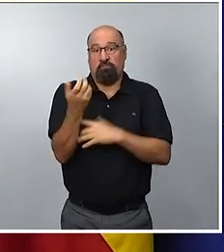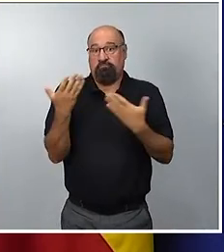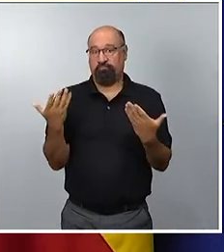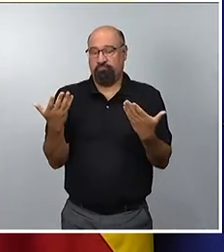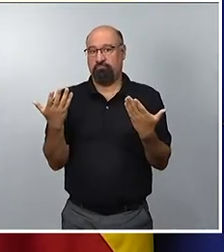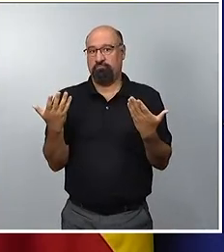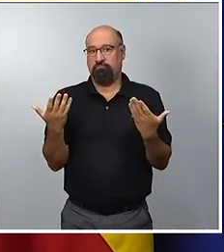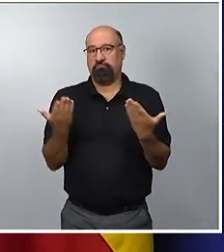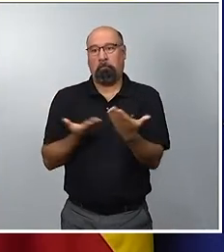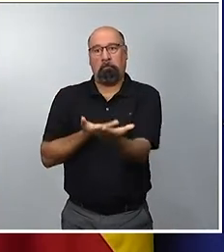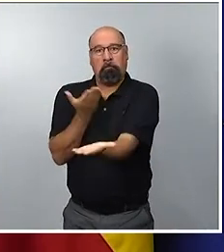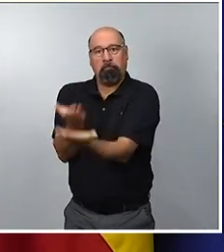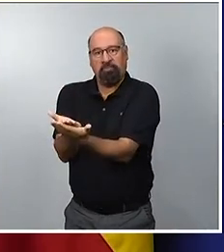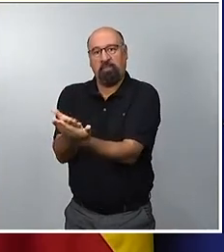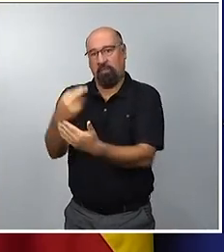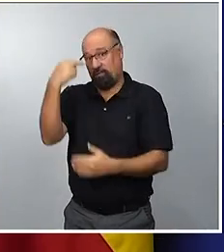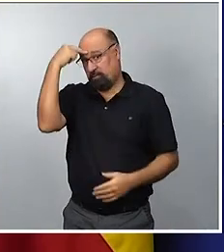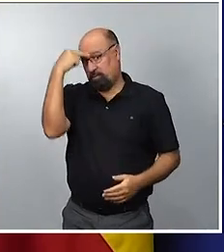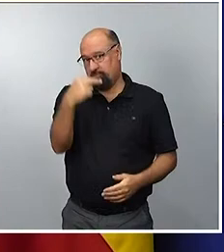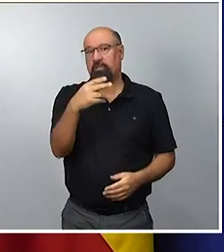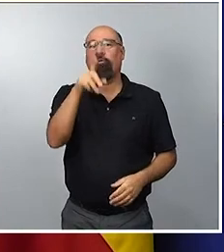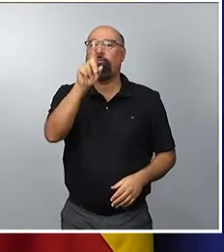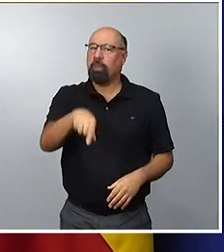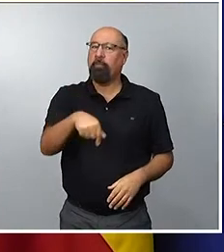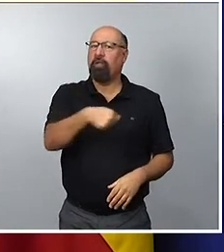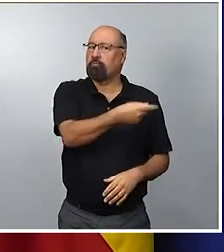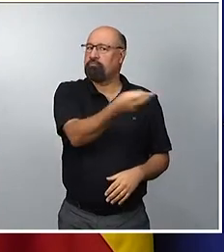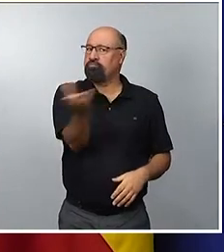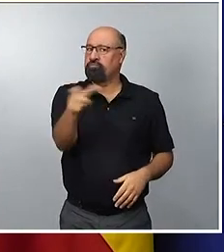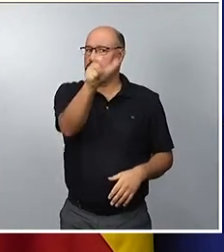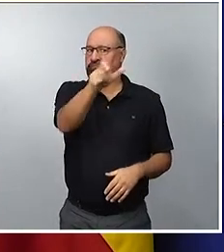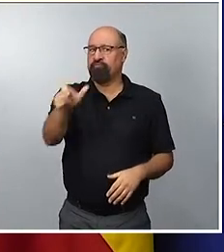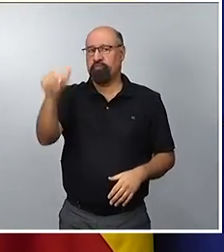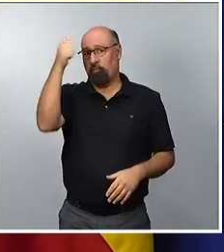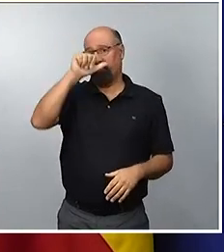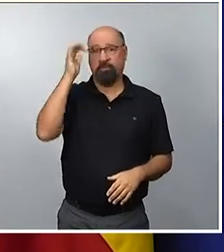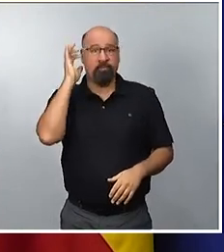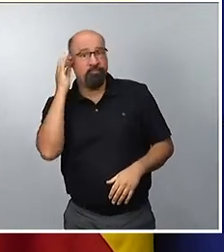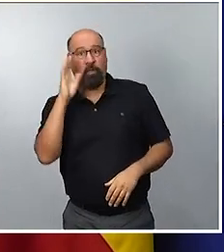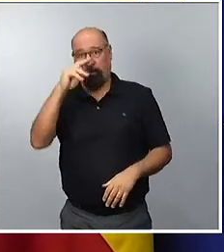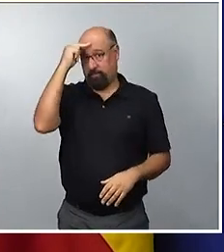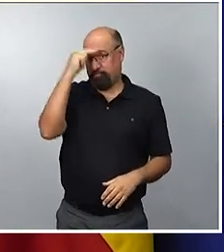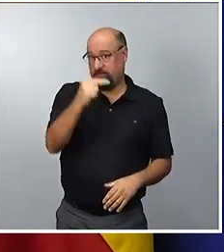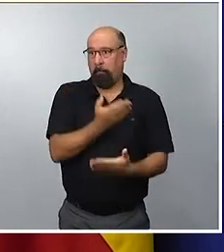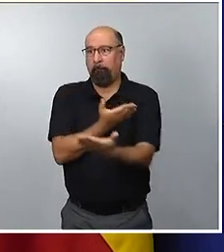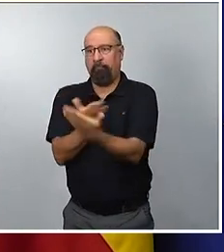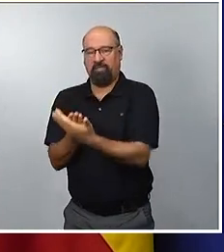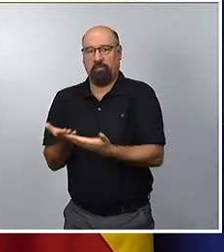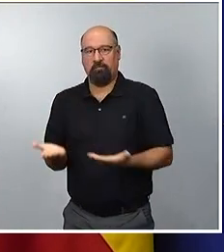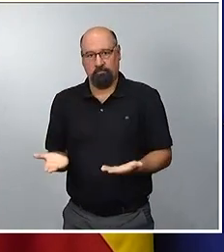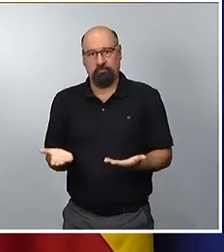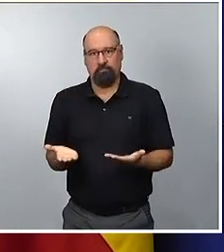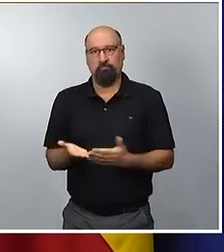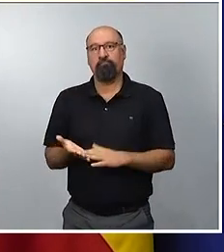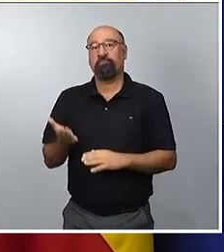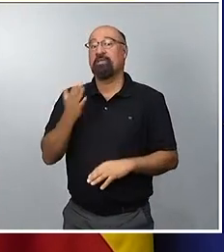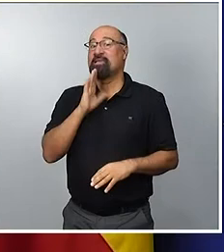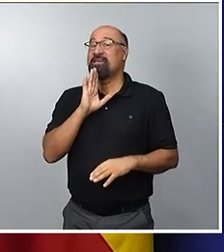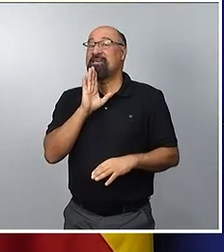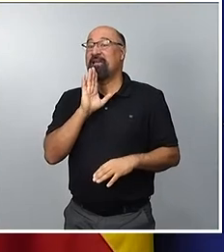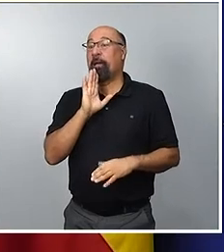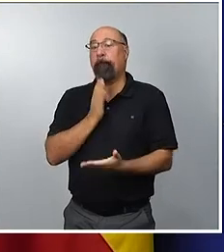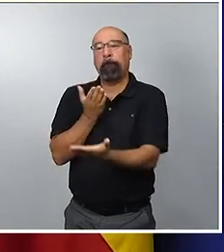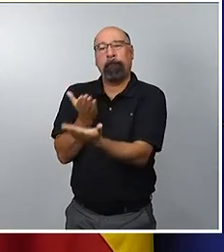es también el respeto para los españoles y para las españolas. Y ese respeto que le pedimos al candidato consiste en no mentir a